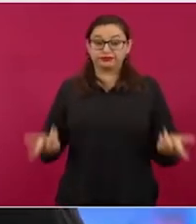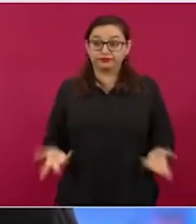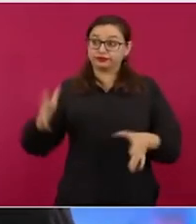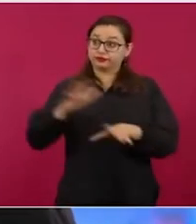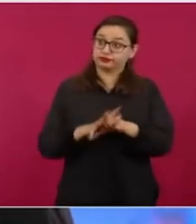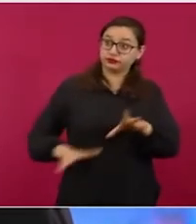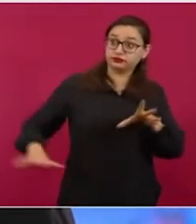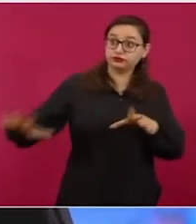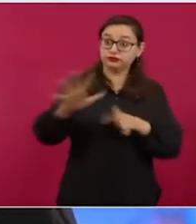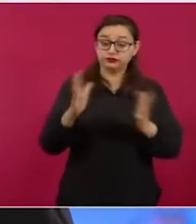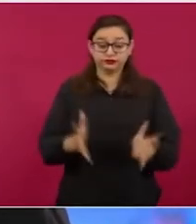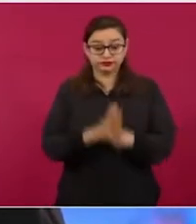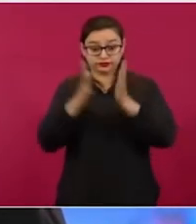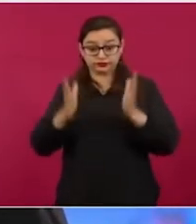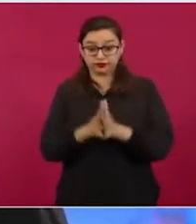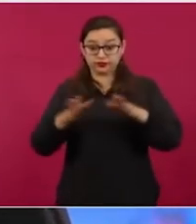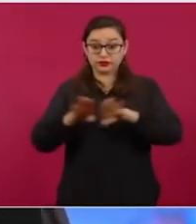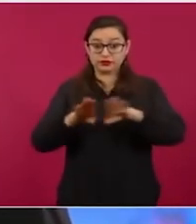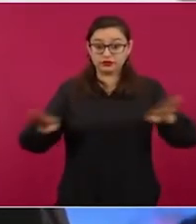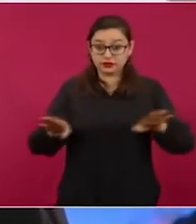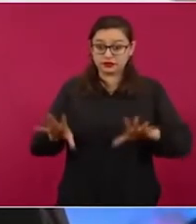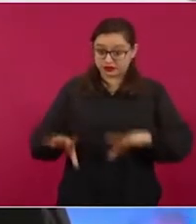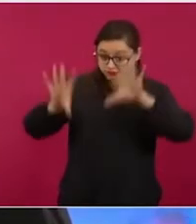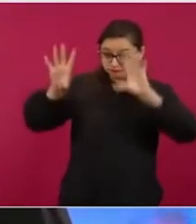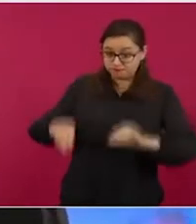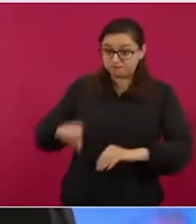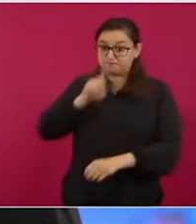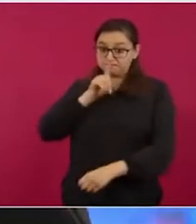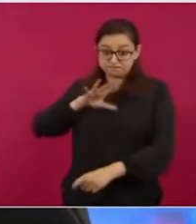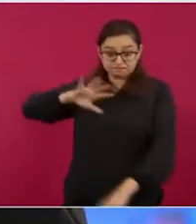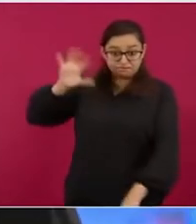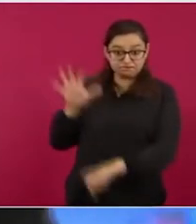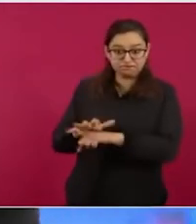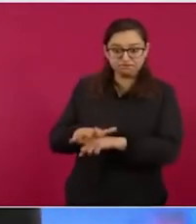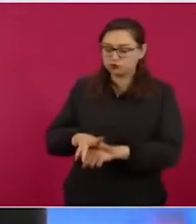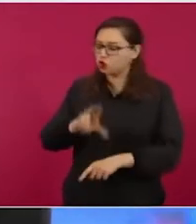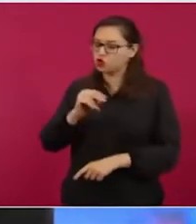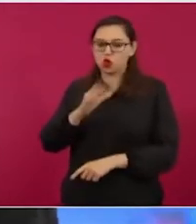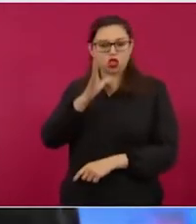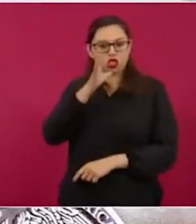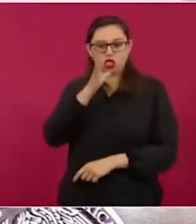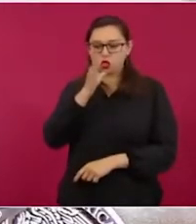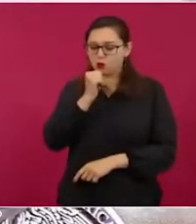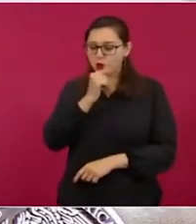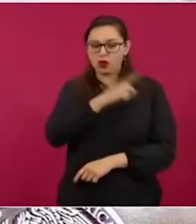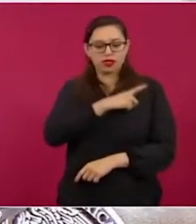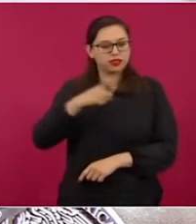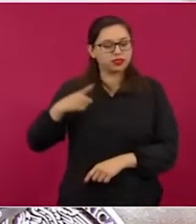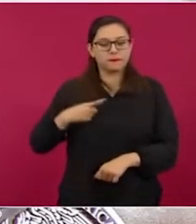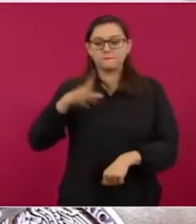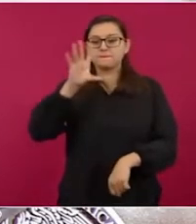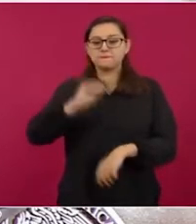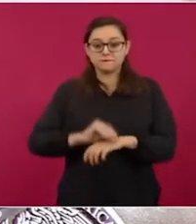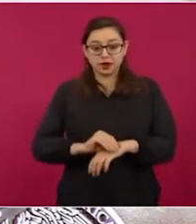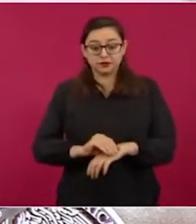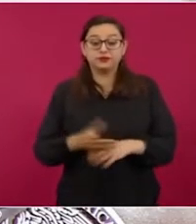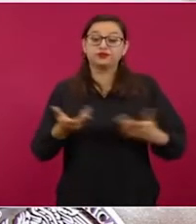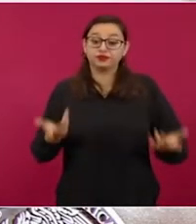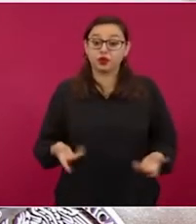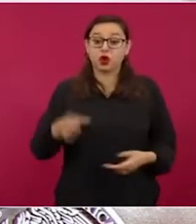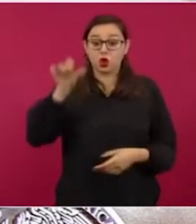no puede permitir la censura ni por privados ni por gobiernos, como hoy ocurre con Twitter,